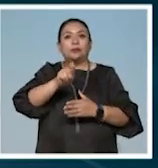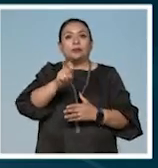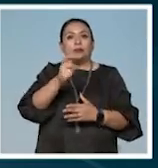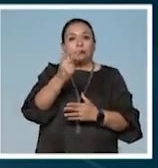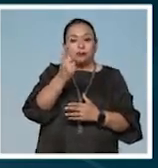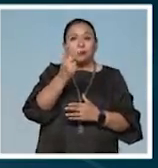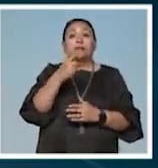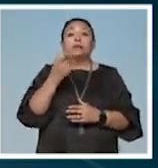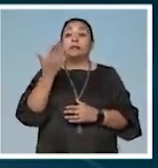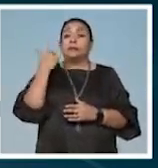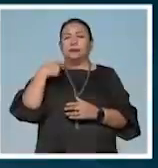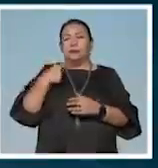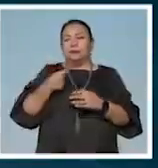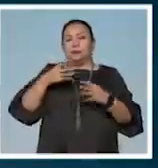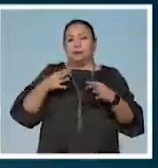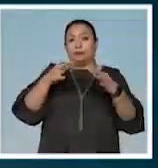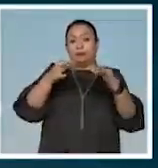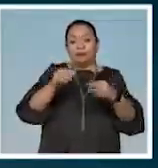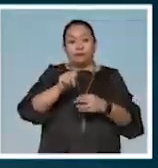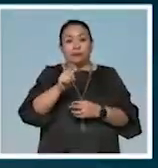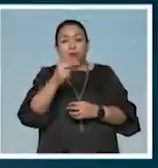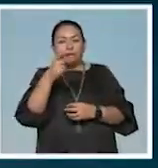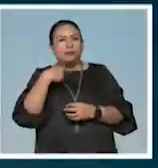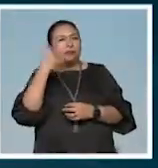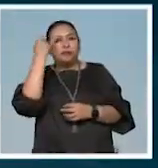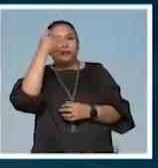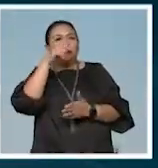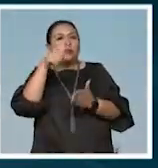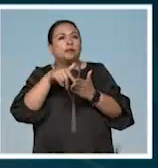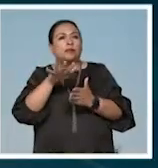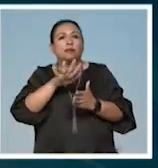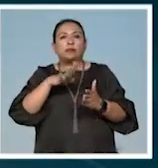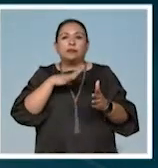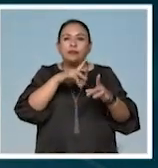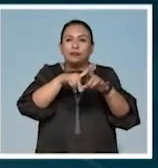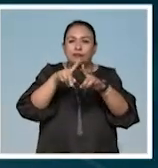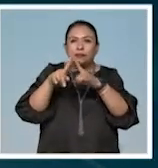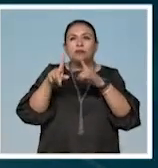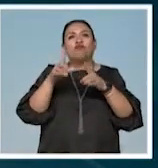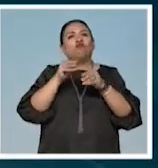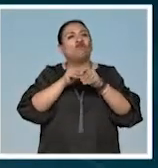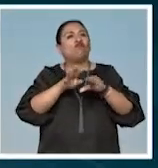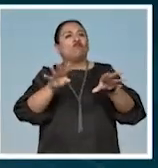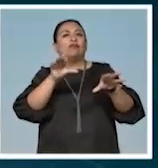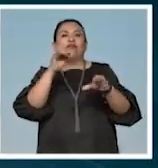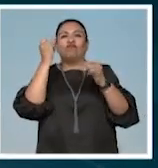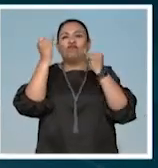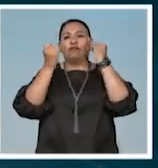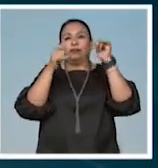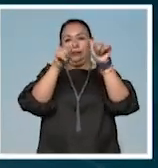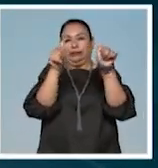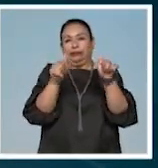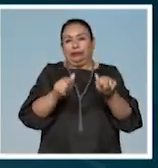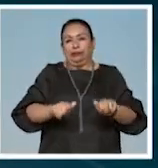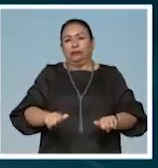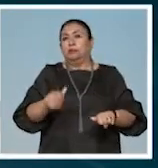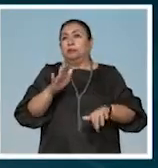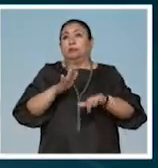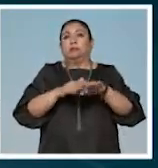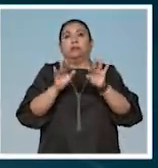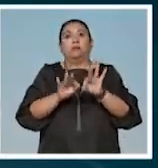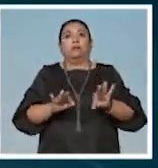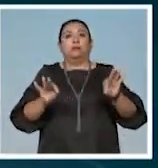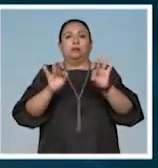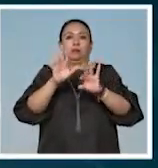Desde su creación, Canal 22 se planteó como un espacio plural en donde se diera difusión a la creación artística en su más